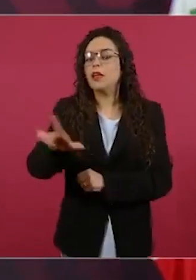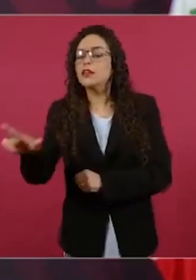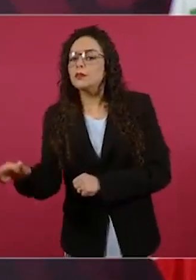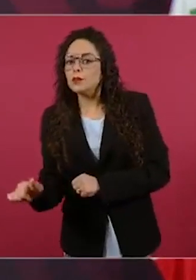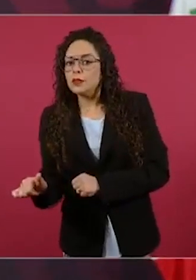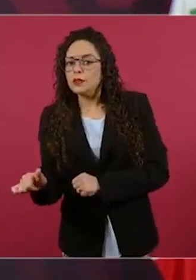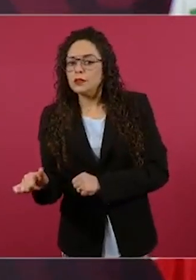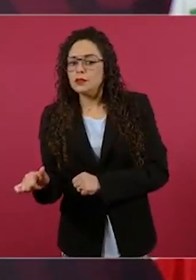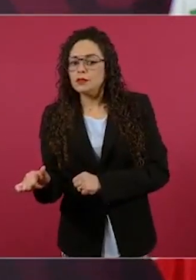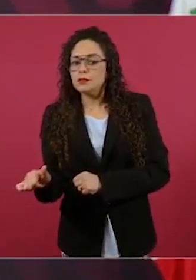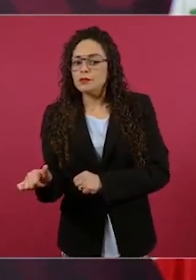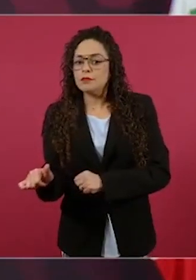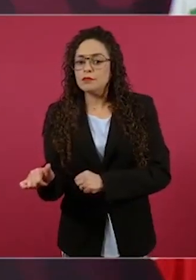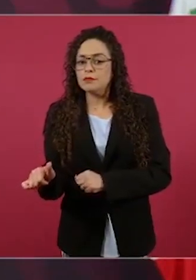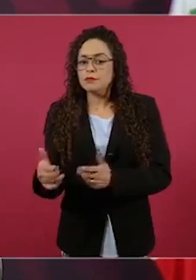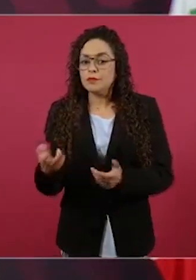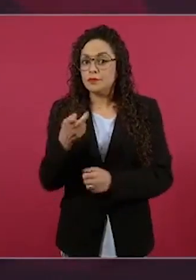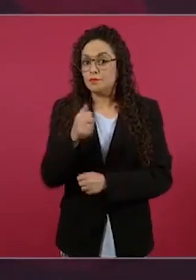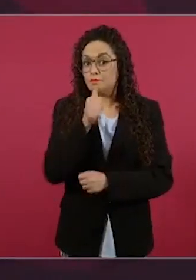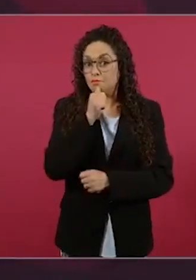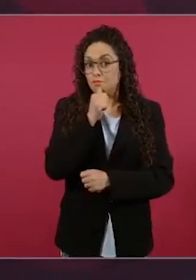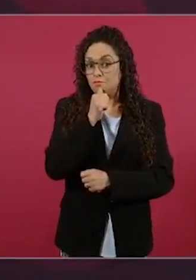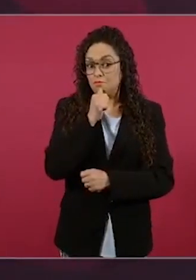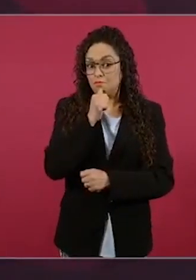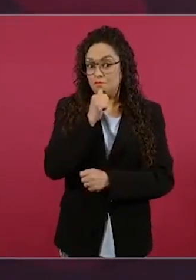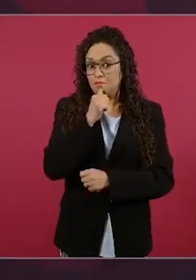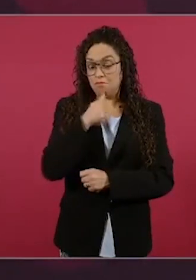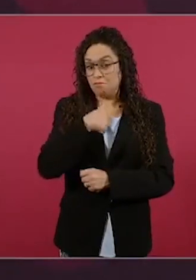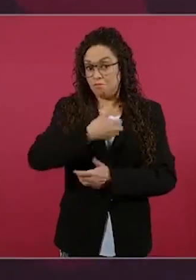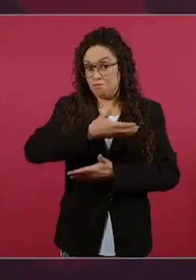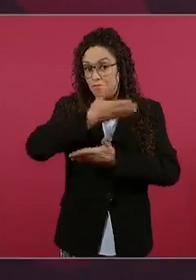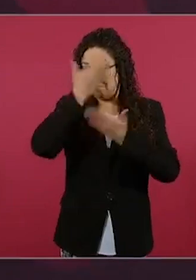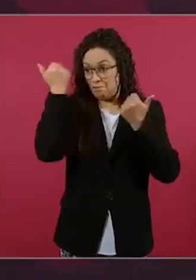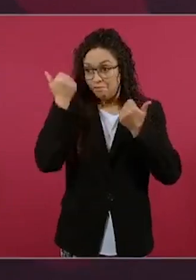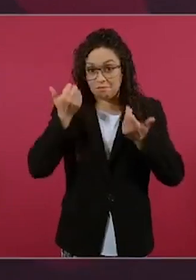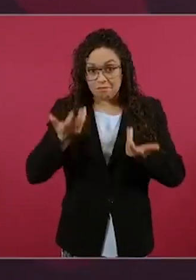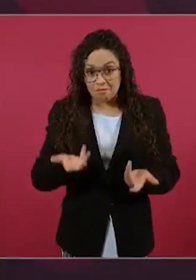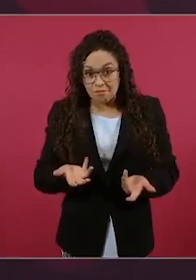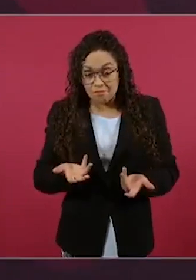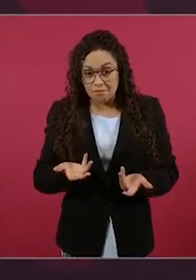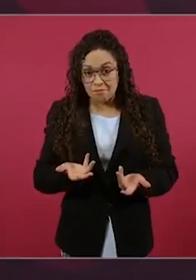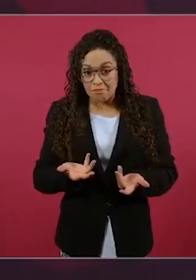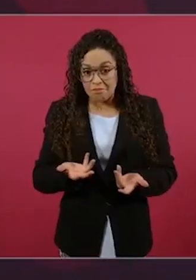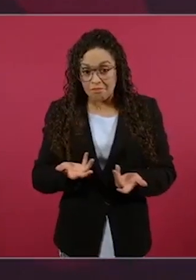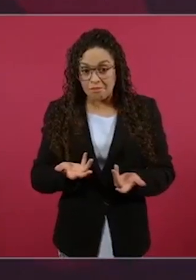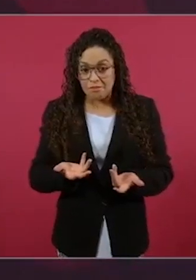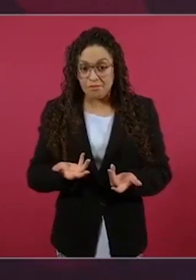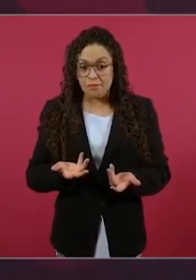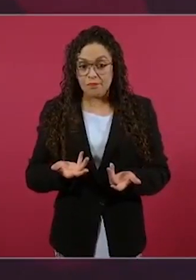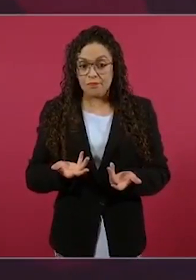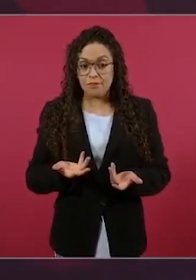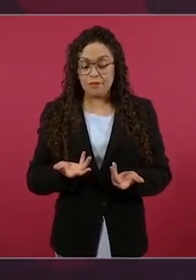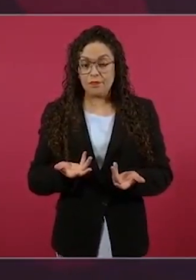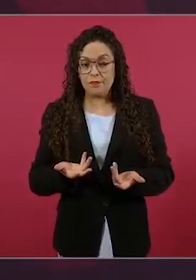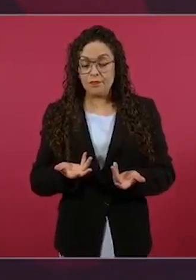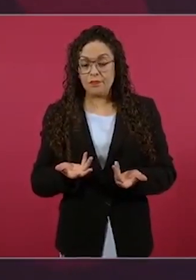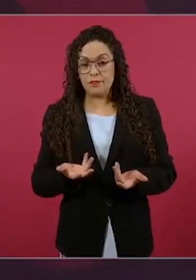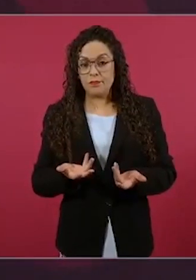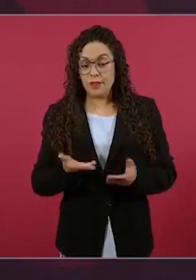he llegado todavía a saber. Antes de que conociera